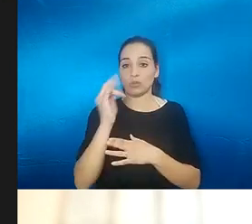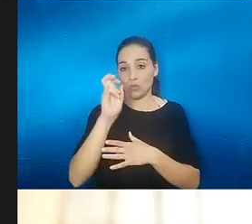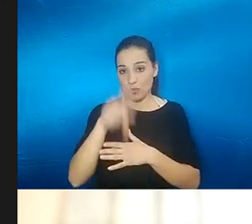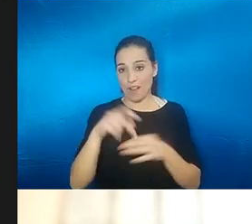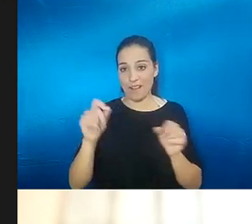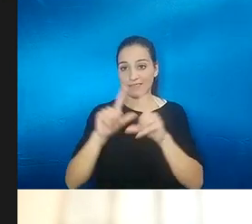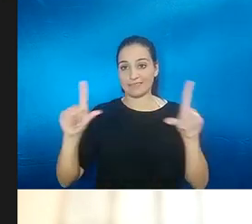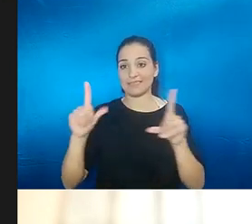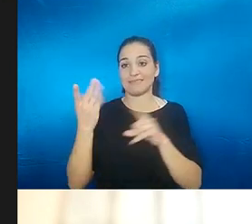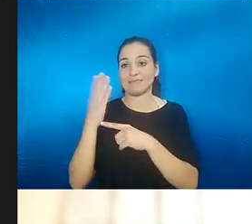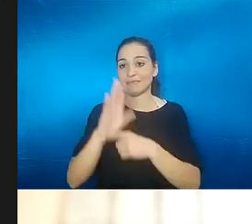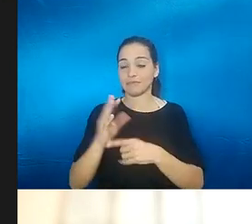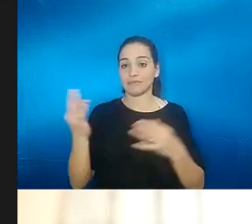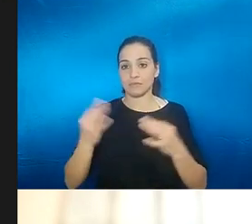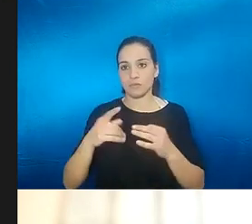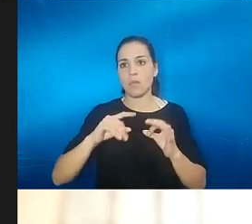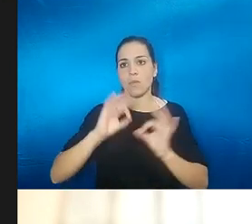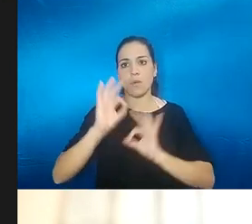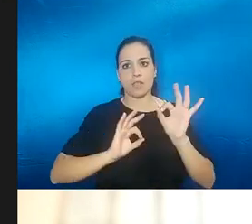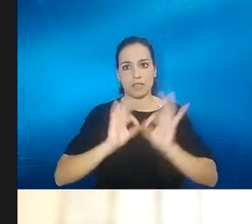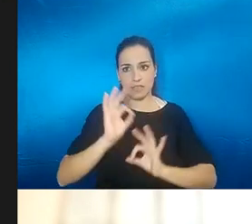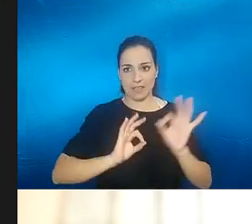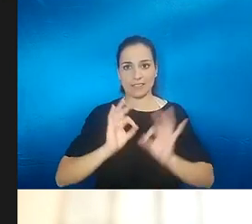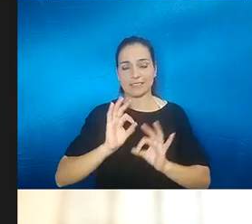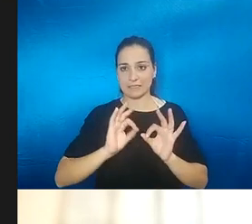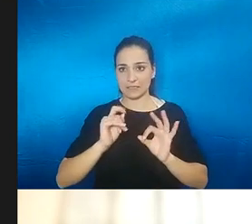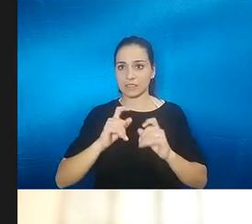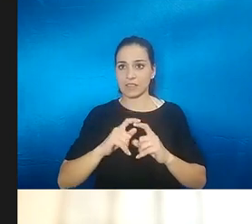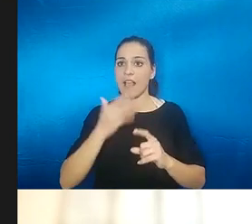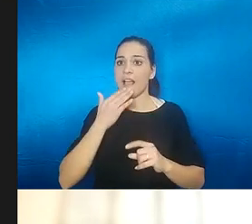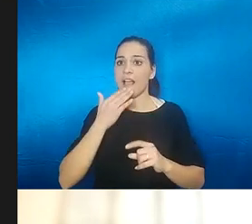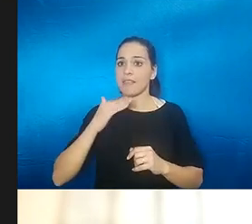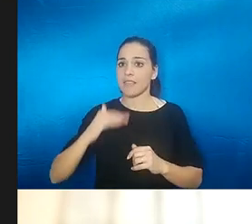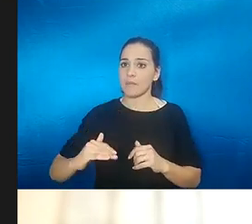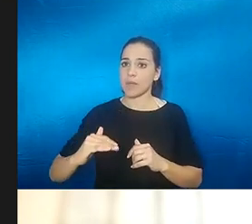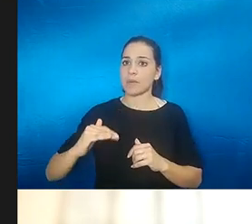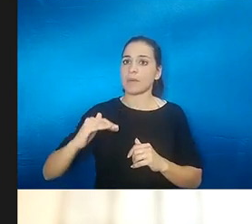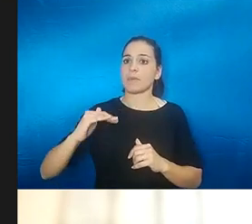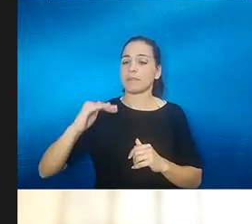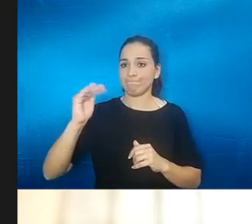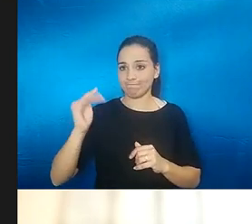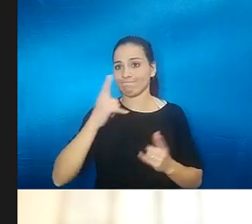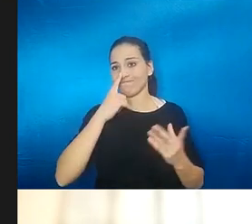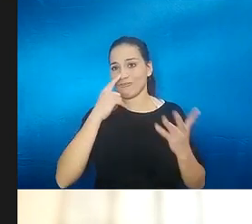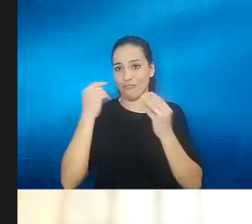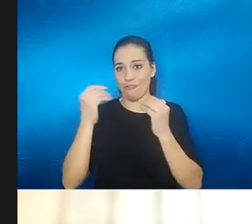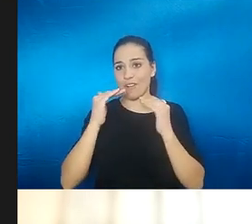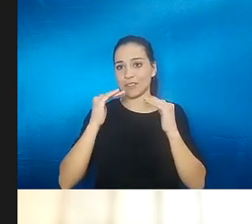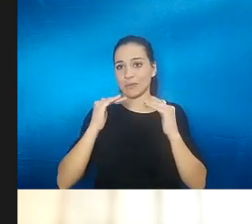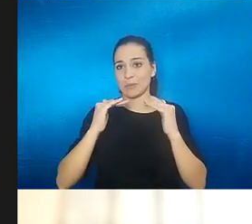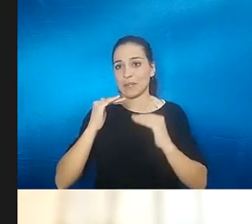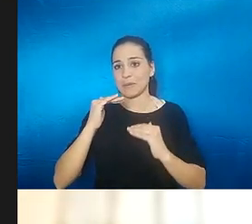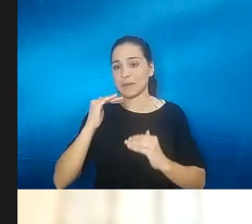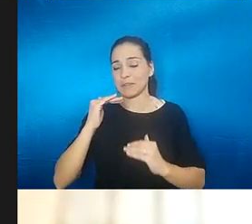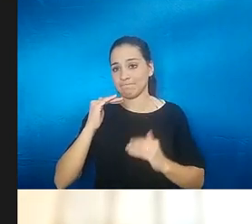diapositivas los porcentajes de conforme aumenta la edad de las personas los porcentajes de